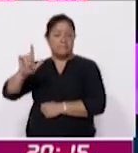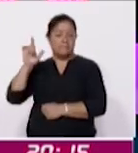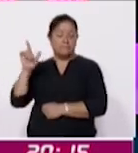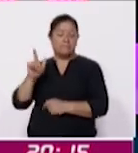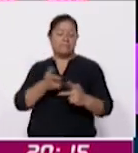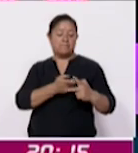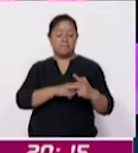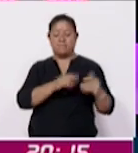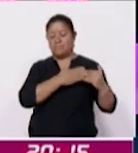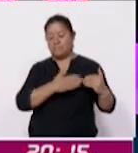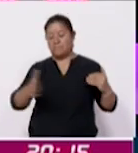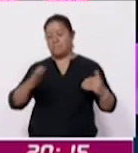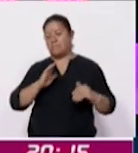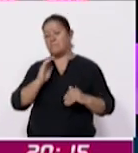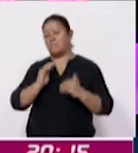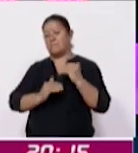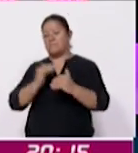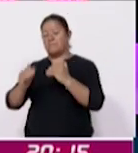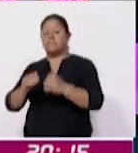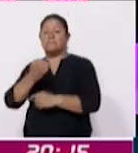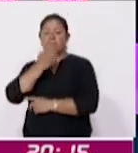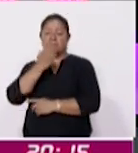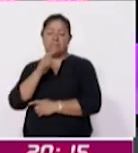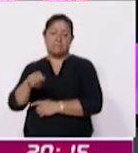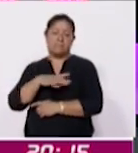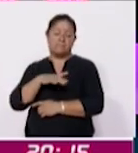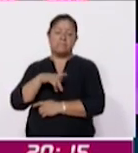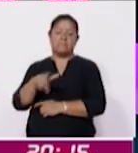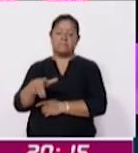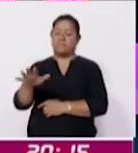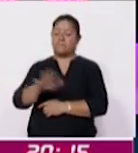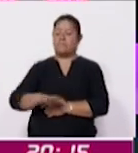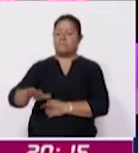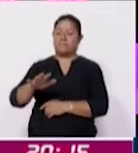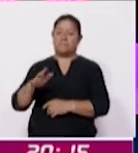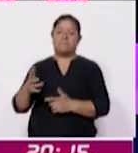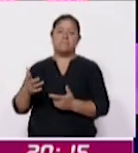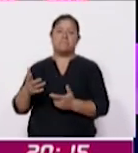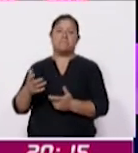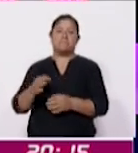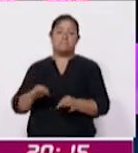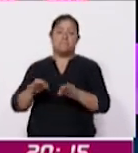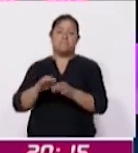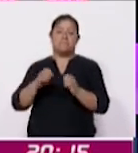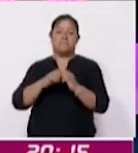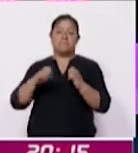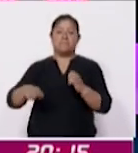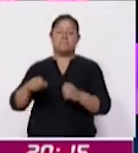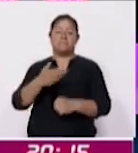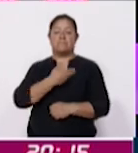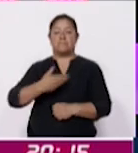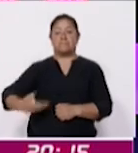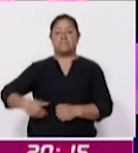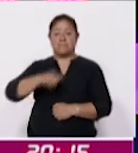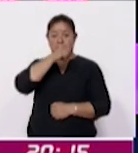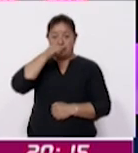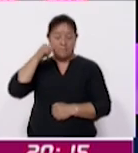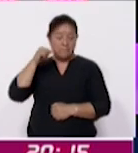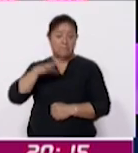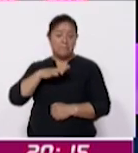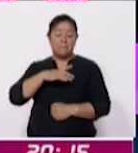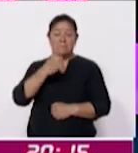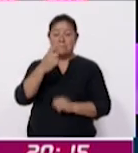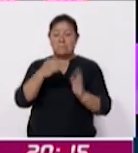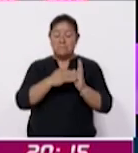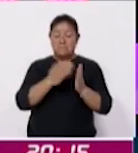con estos procesos. Las escuelas que tienen una población importante, le decía, por ejemplo, la Presidente Juárez tiene más de mil estudiantes, los